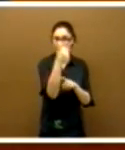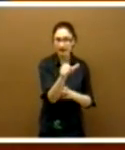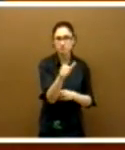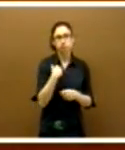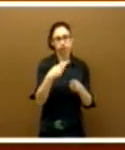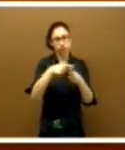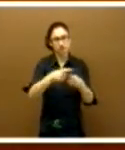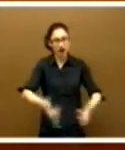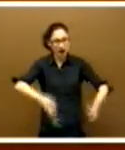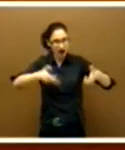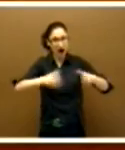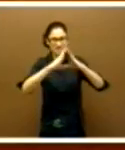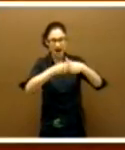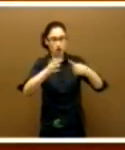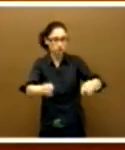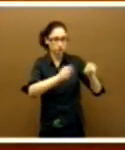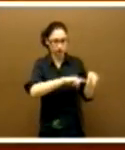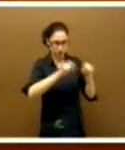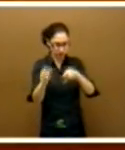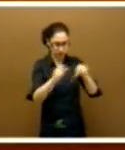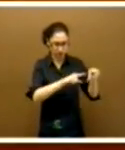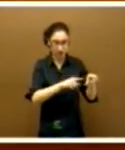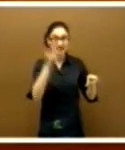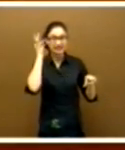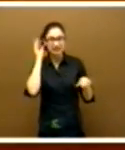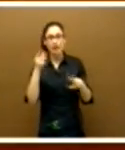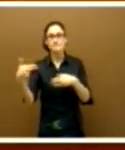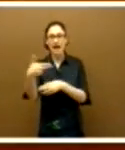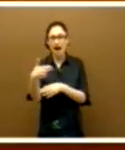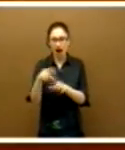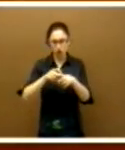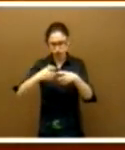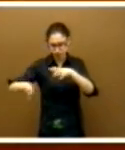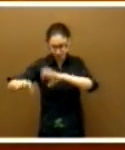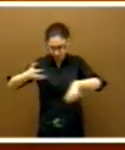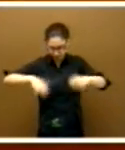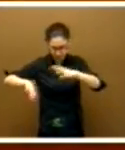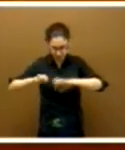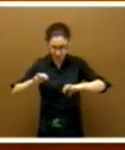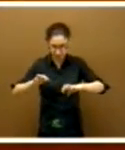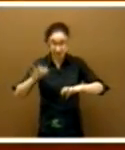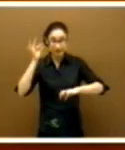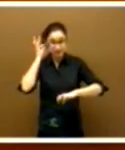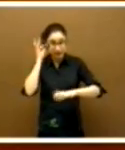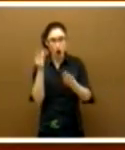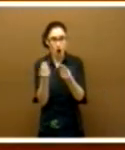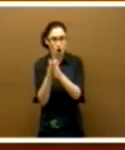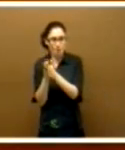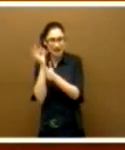cargando y descargando barcos, y ella de clasificadora de pescaos. Ella y sus compañeras